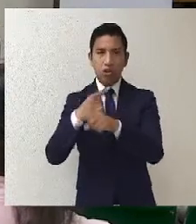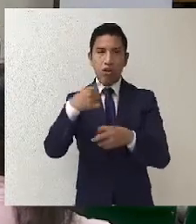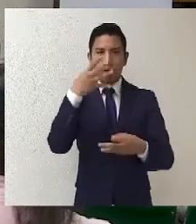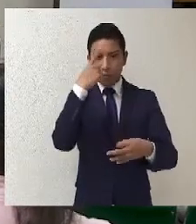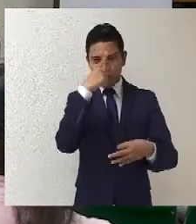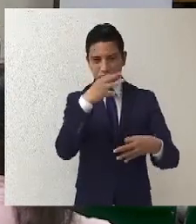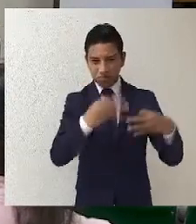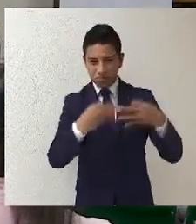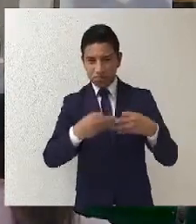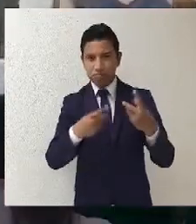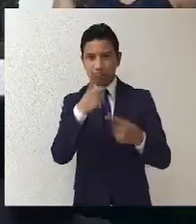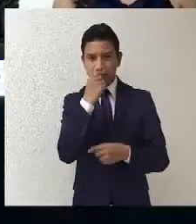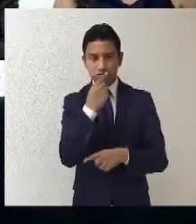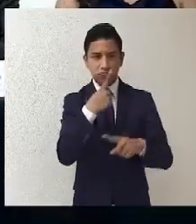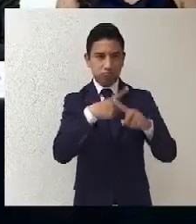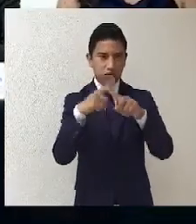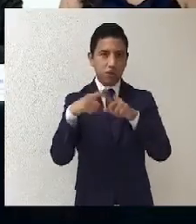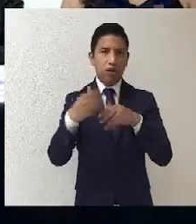del Estado de Durango.